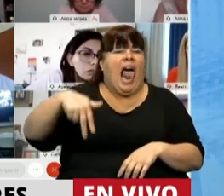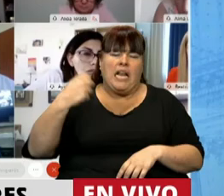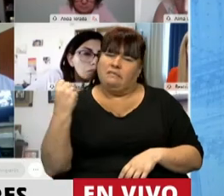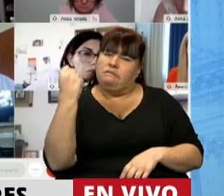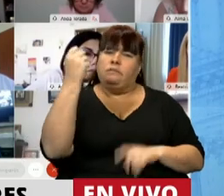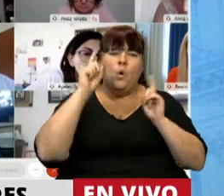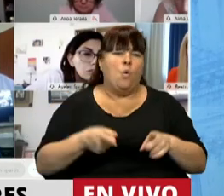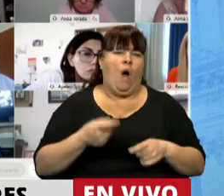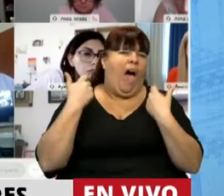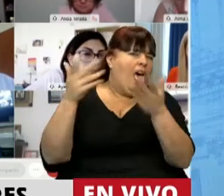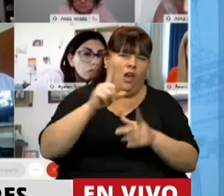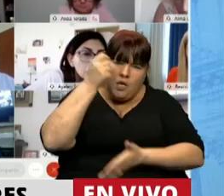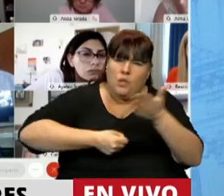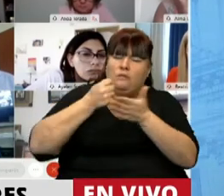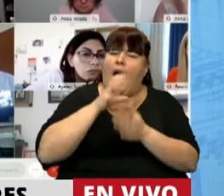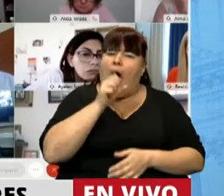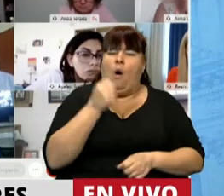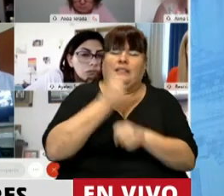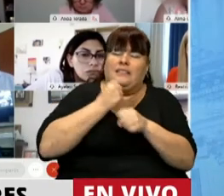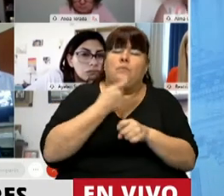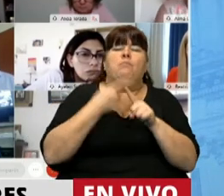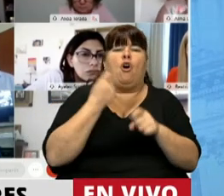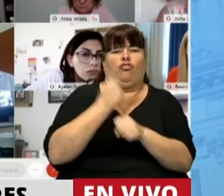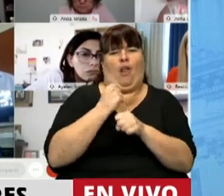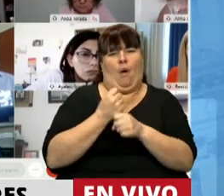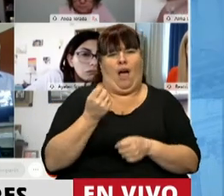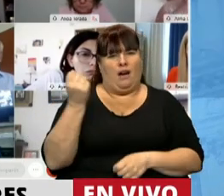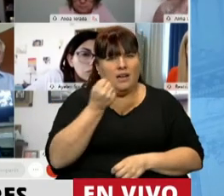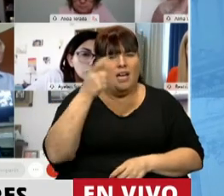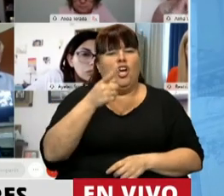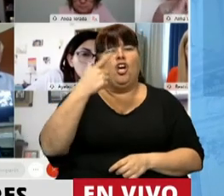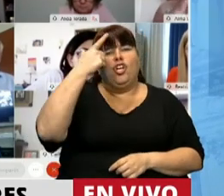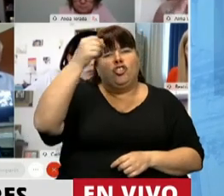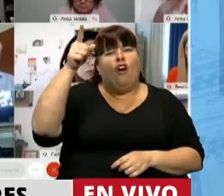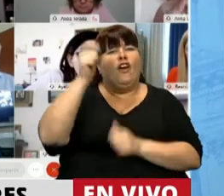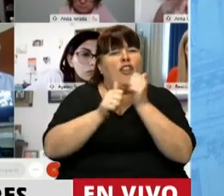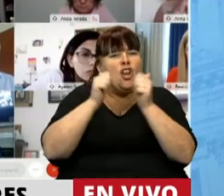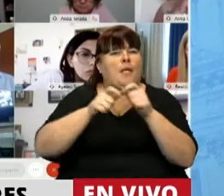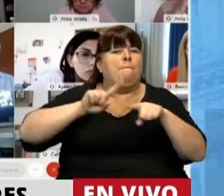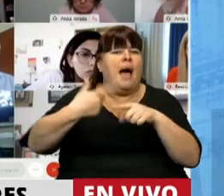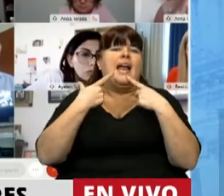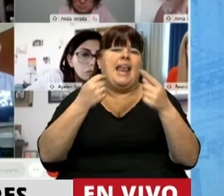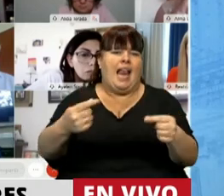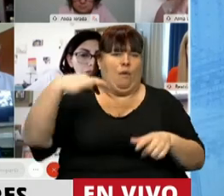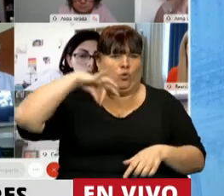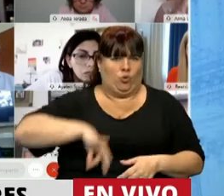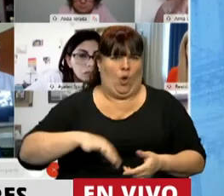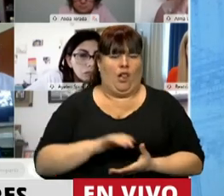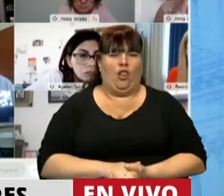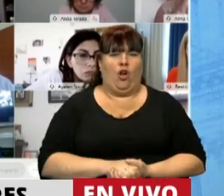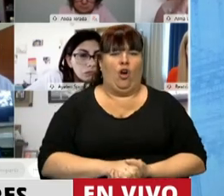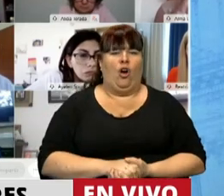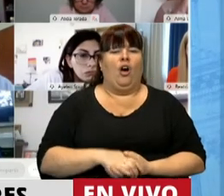resignan y están resistiendo, peleando por su fuente de trabajo. Están los choferes en Rosario, en huelga, reclamando por sus salarios.